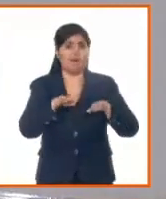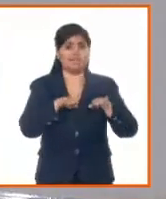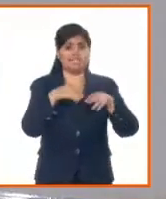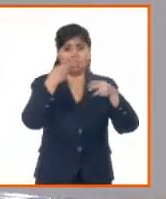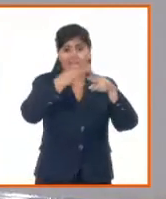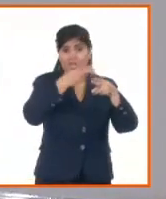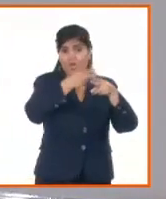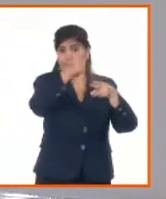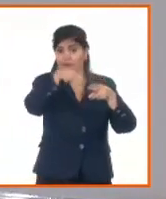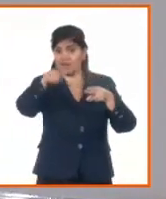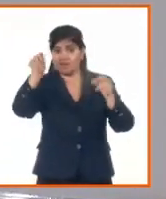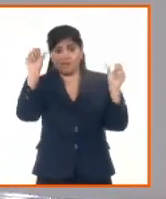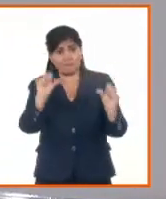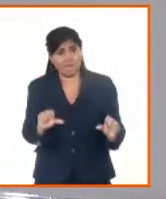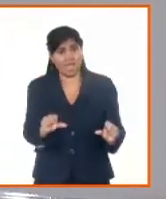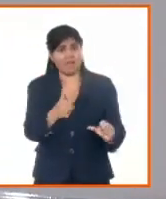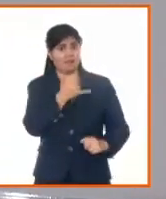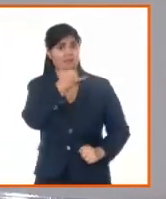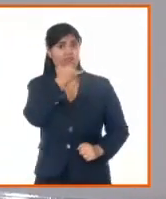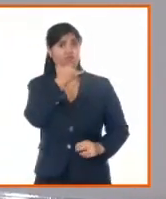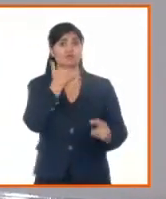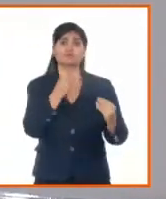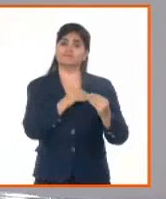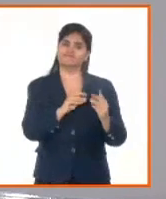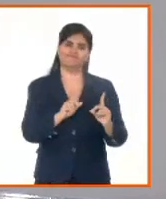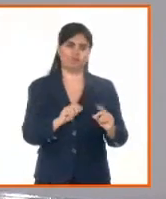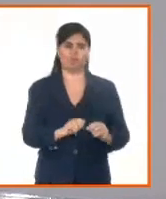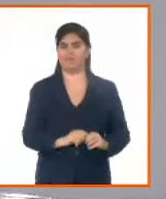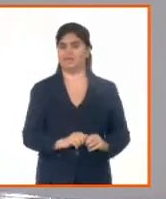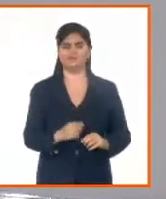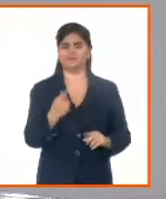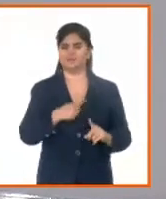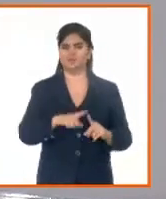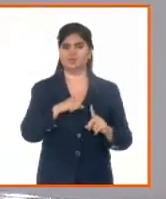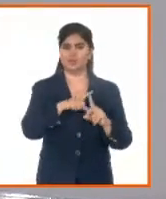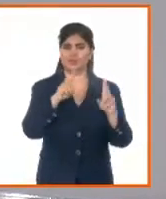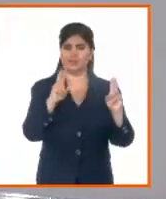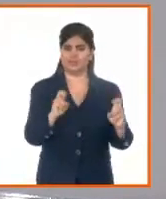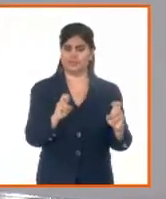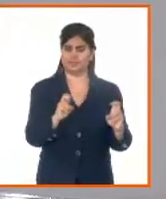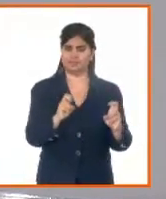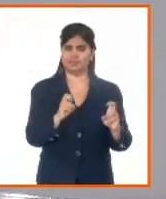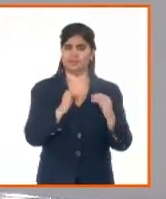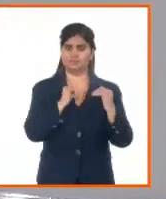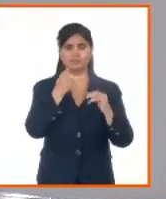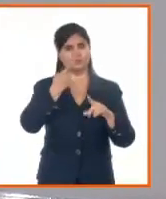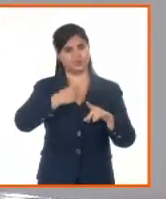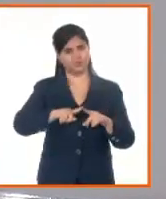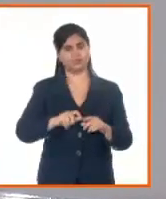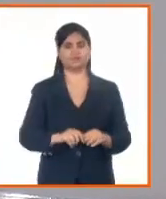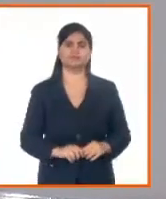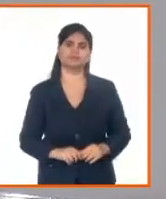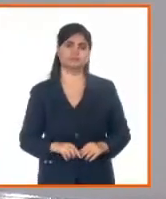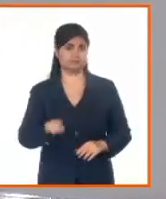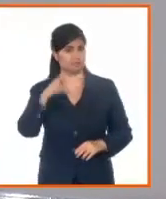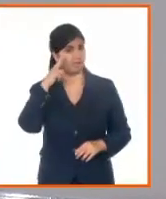nosotros deseamos. Otro tema en la actividad de registro civil, te recuerdas aquí